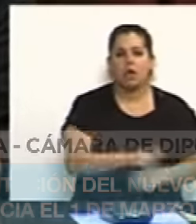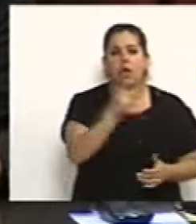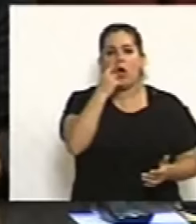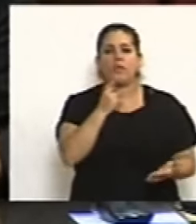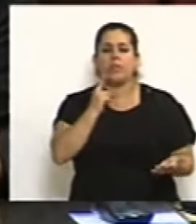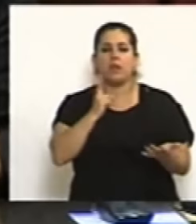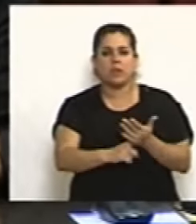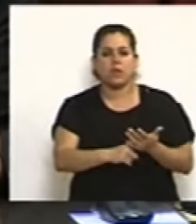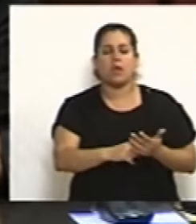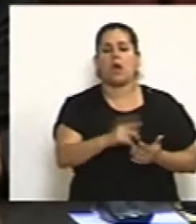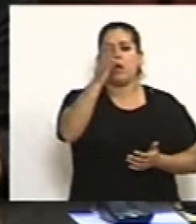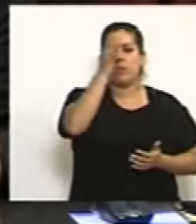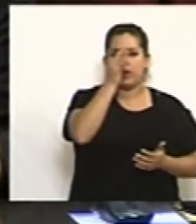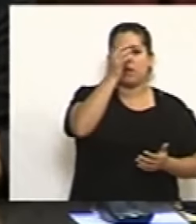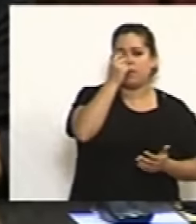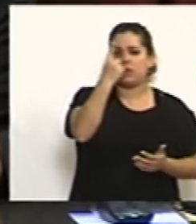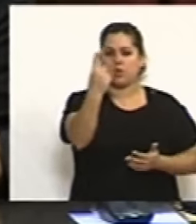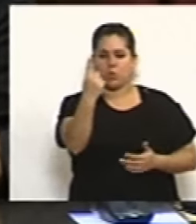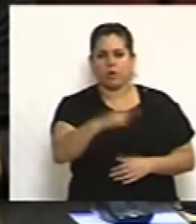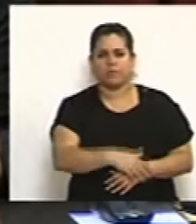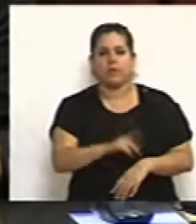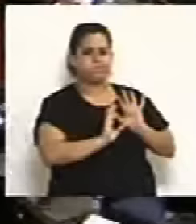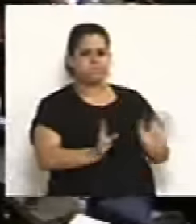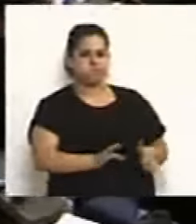del día 2021, tiempo.